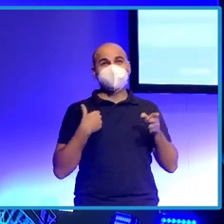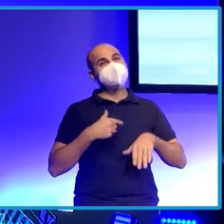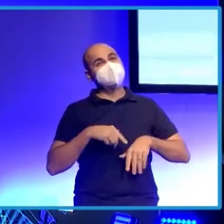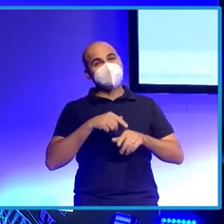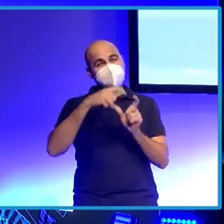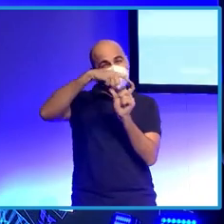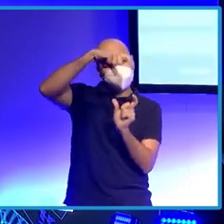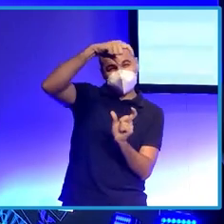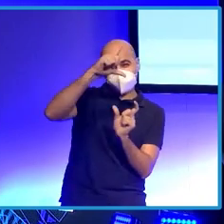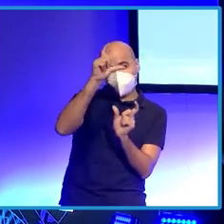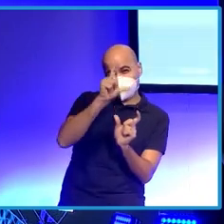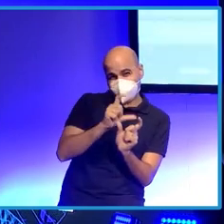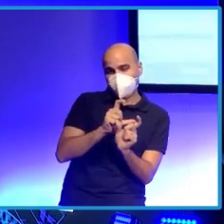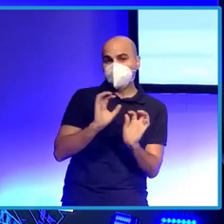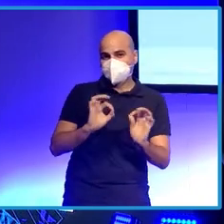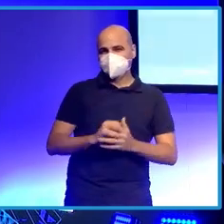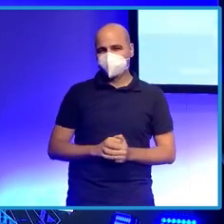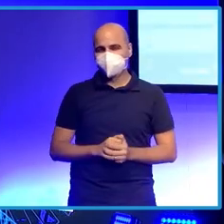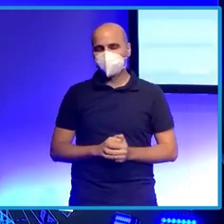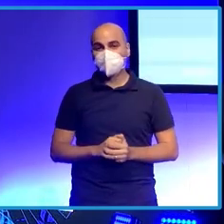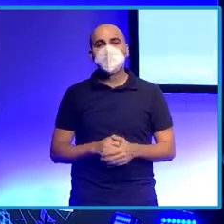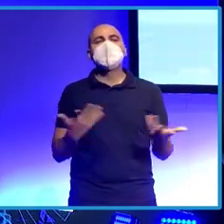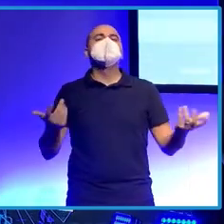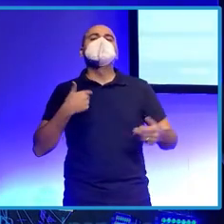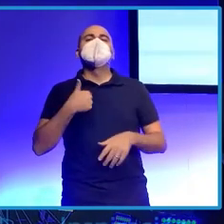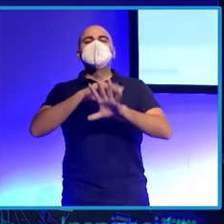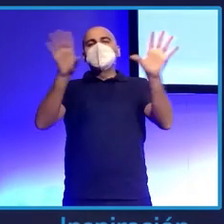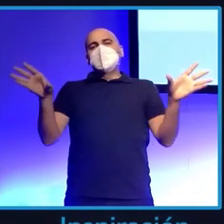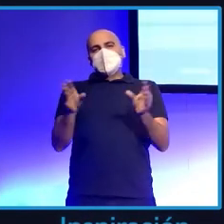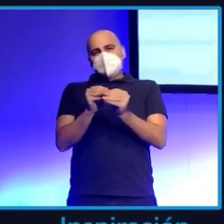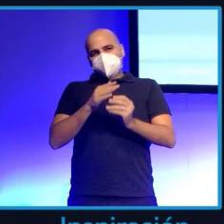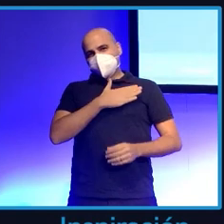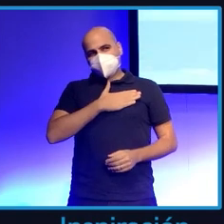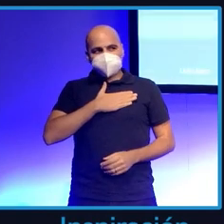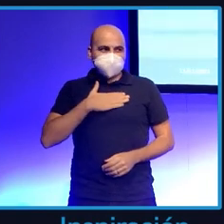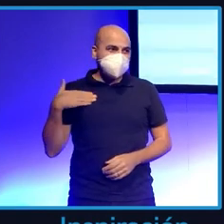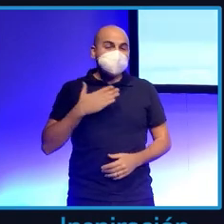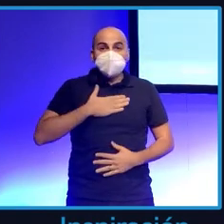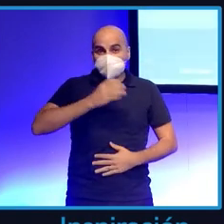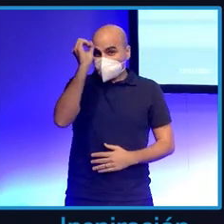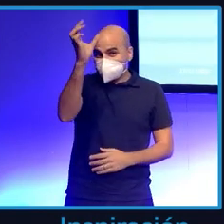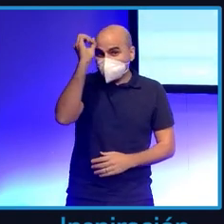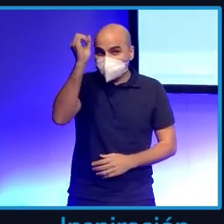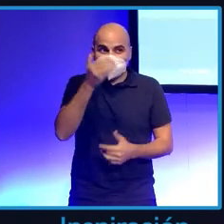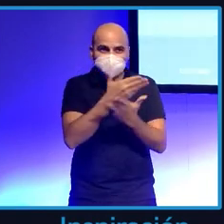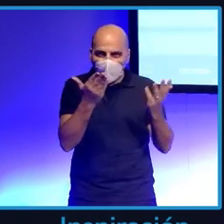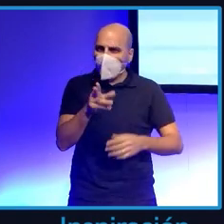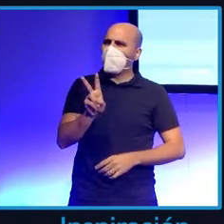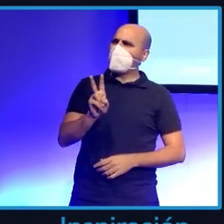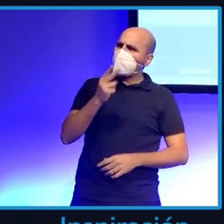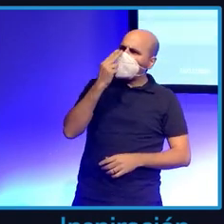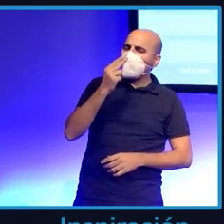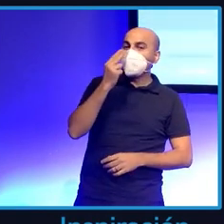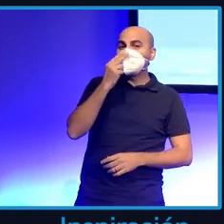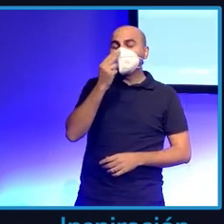como conclusión, espero que haya sido útil, que os haya gustado mi ponencia, que haya despertado incertidumbre